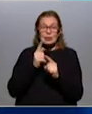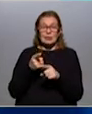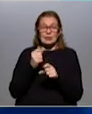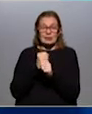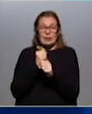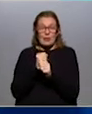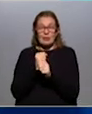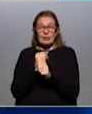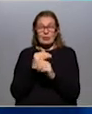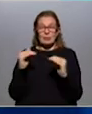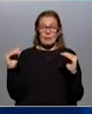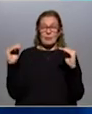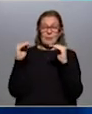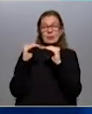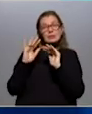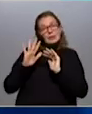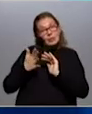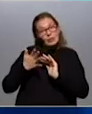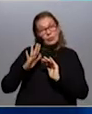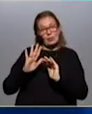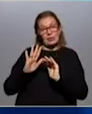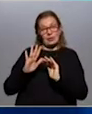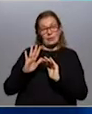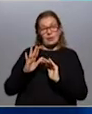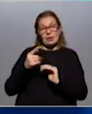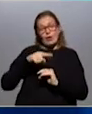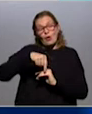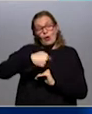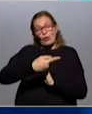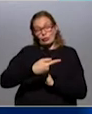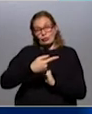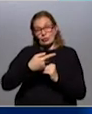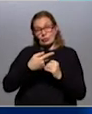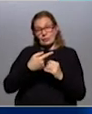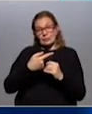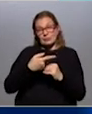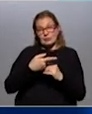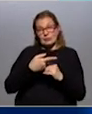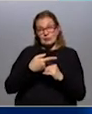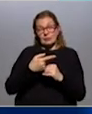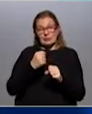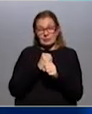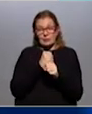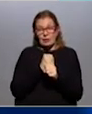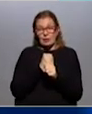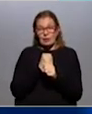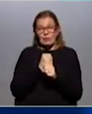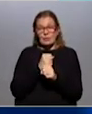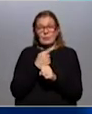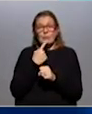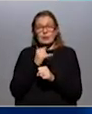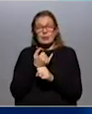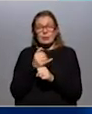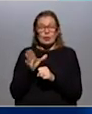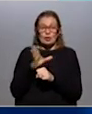actividad, que se ha mantenido relativamente más estable que la tasa de empleo, que está ubicada en el caso de